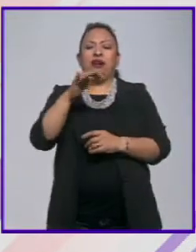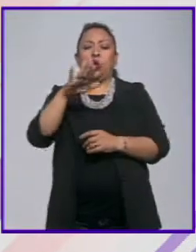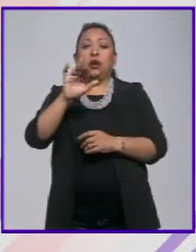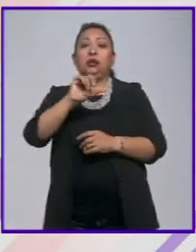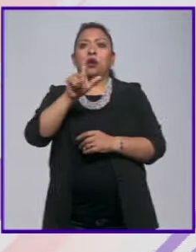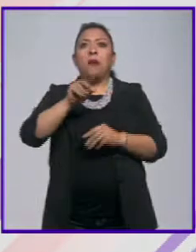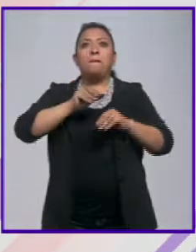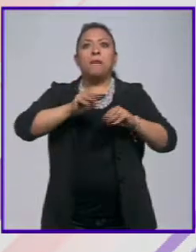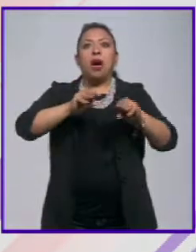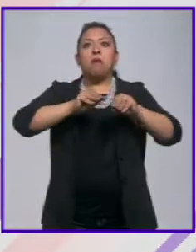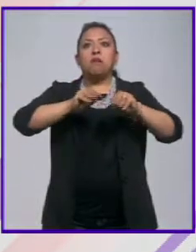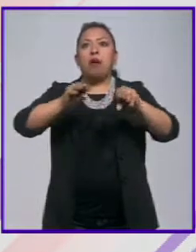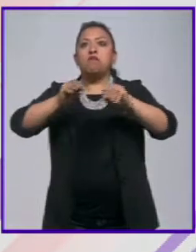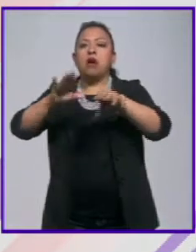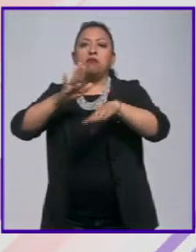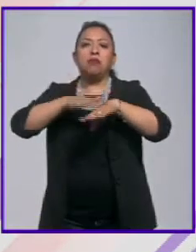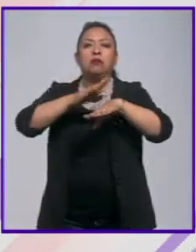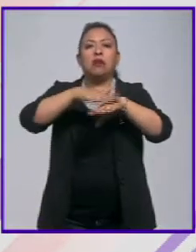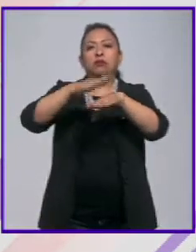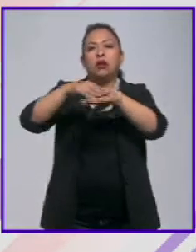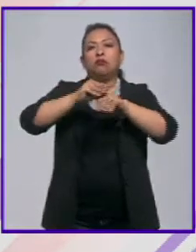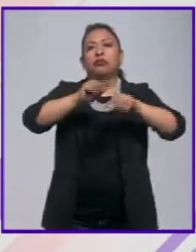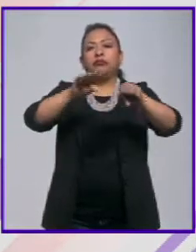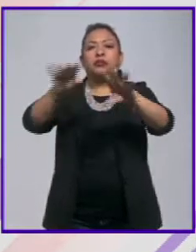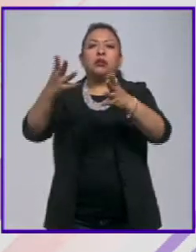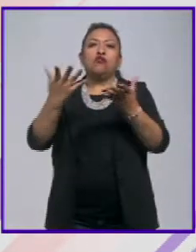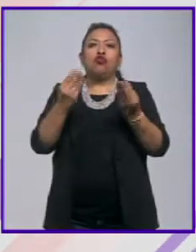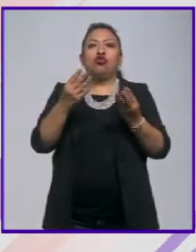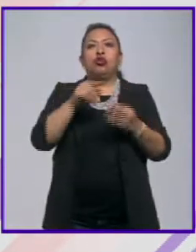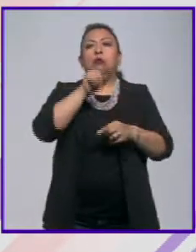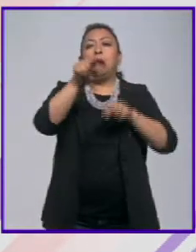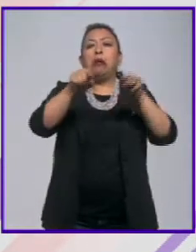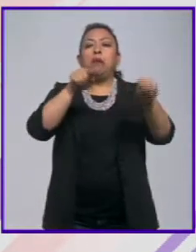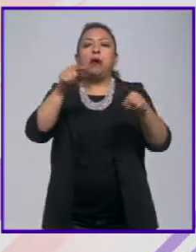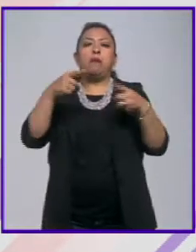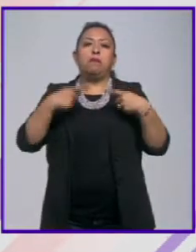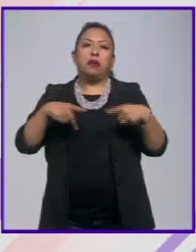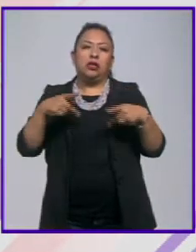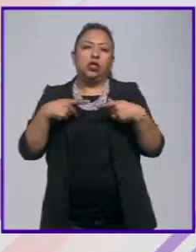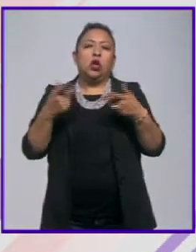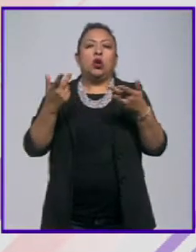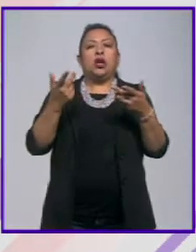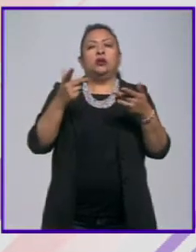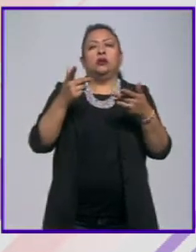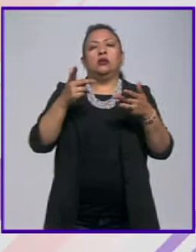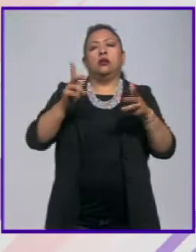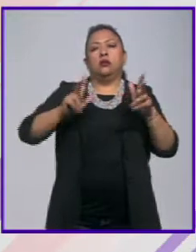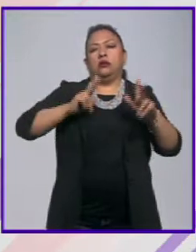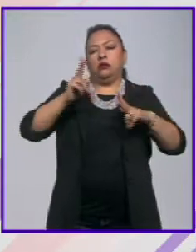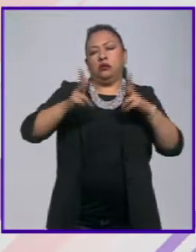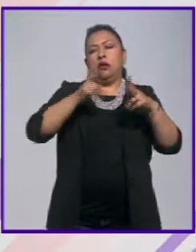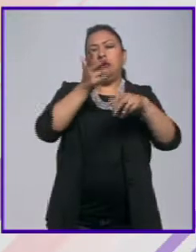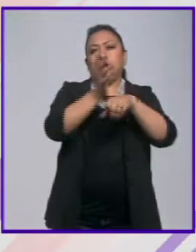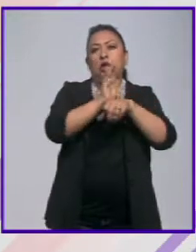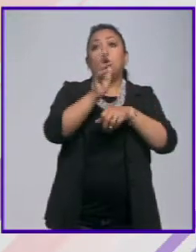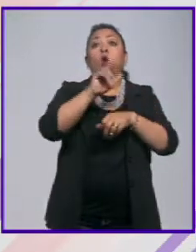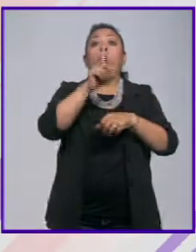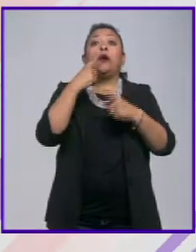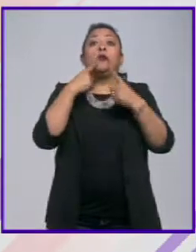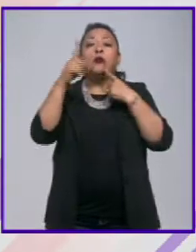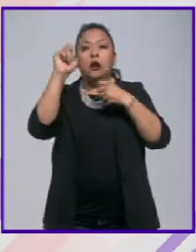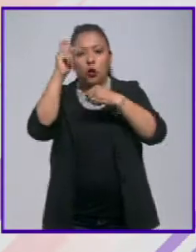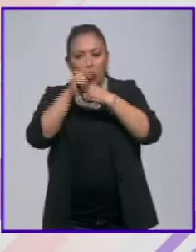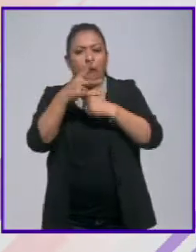y después esto se extendió a una gran cantidad de figuras del medio cinematográfico en Estados Unidos, se discutió de eso en Europa,